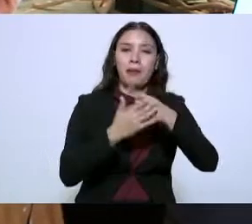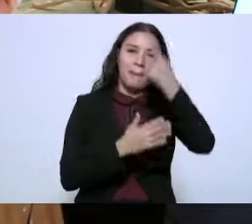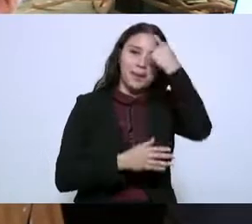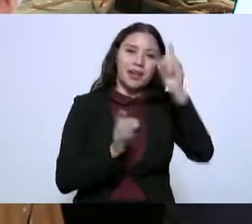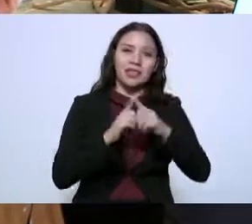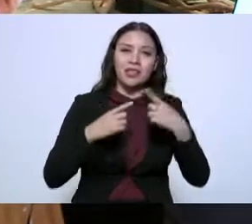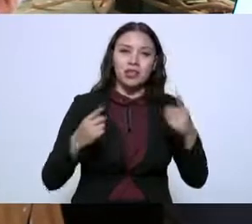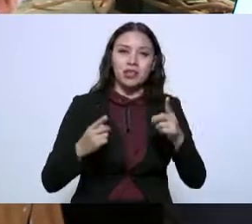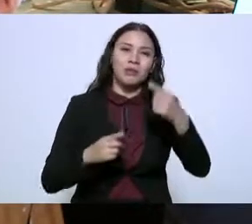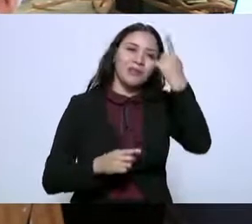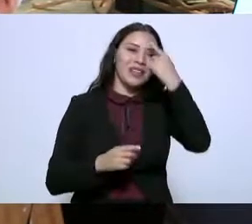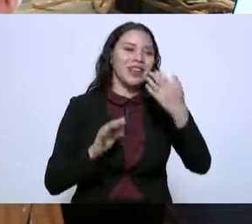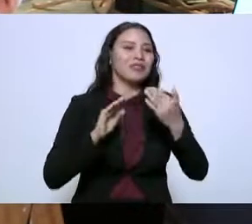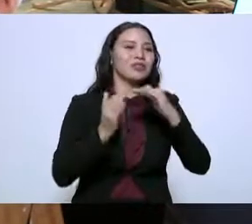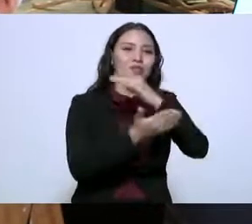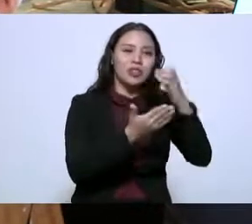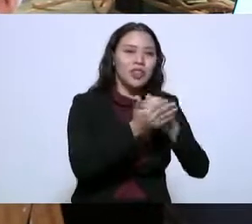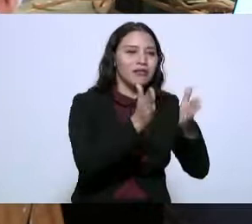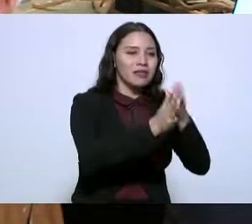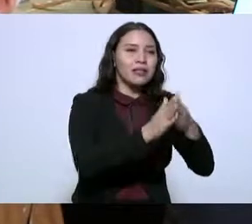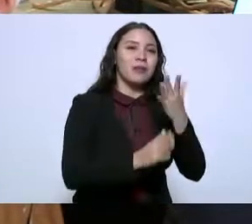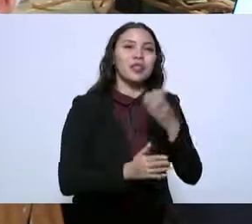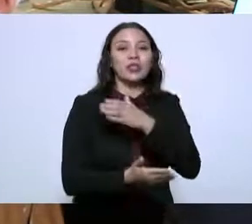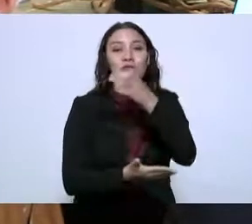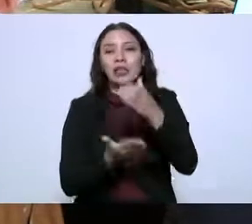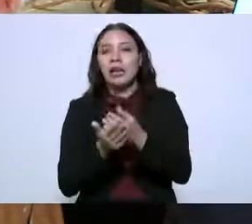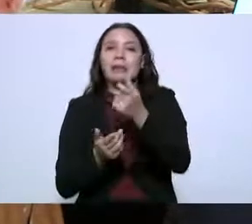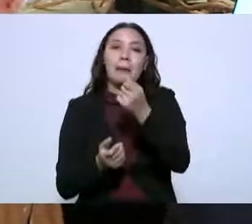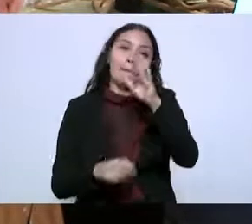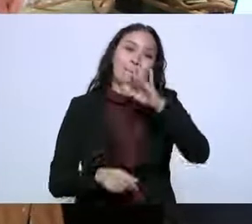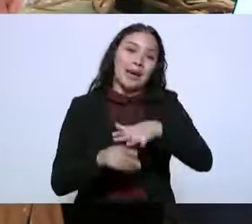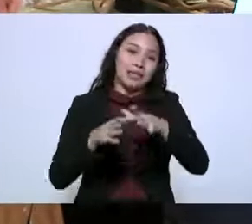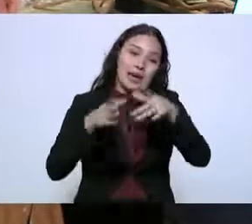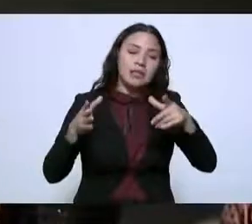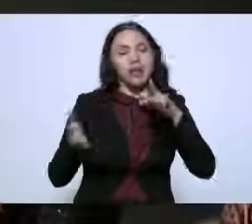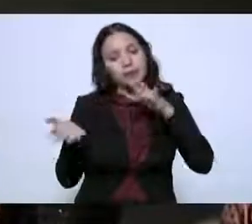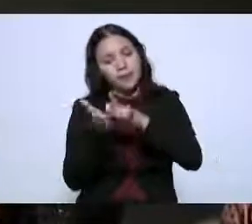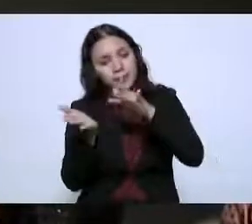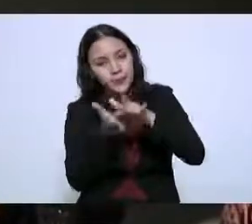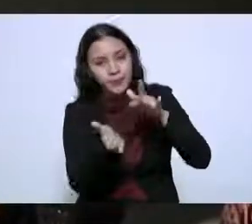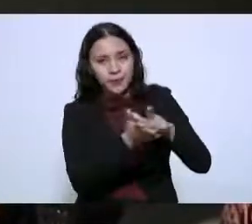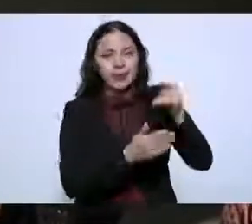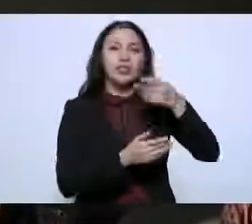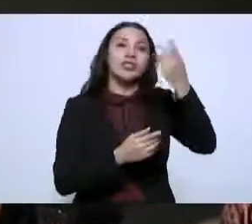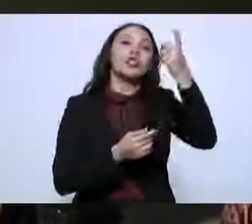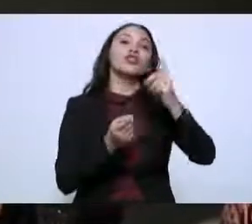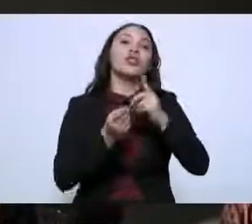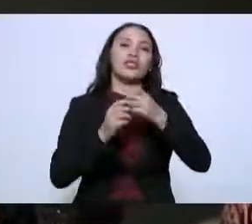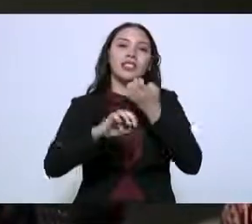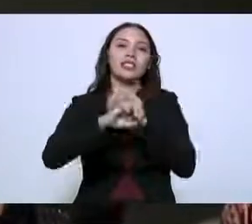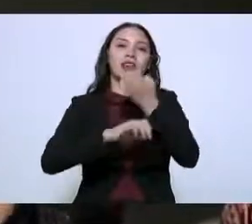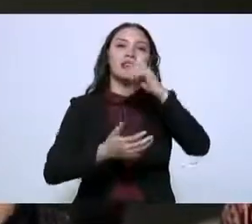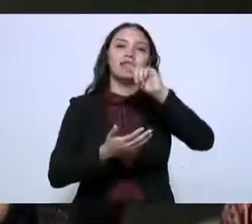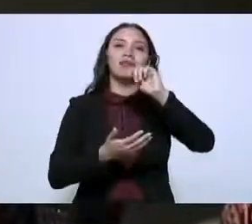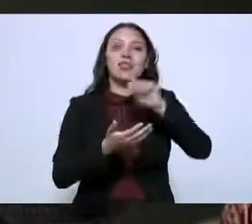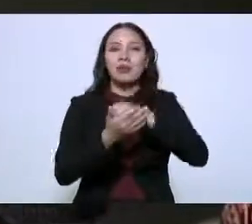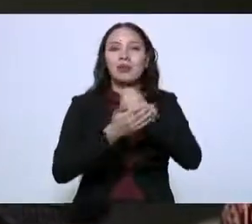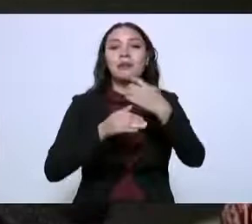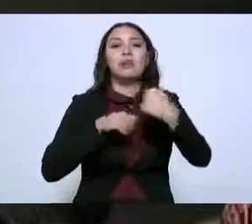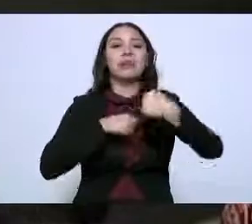desarrollo urbano municipales de las ciudades más concurridas o de mayor crecimiento en la frontera con Estados Unidos.